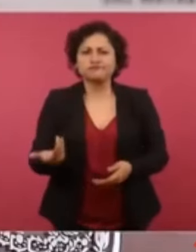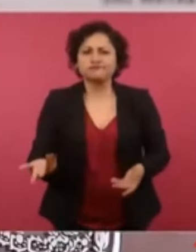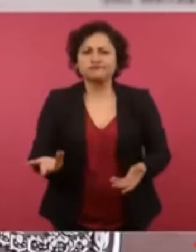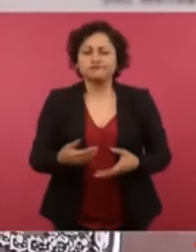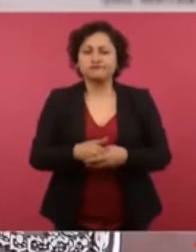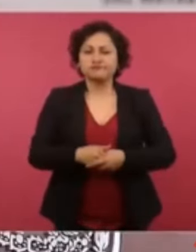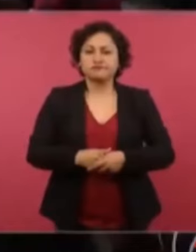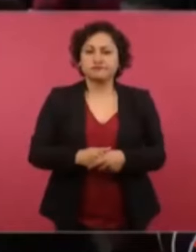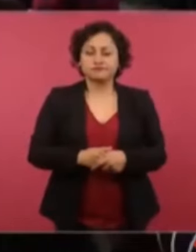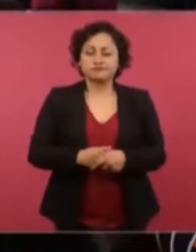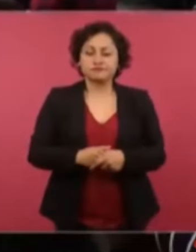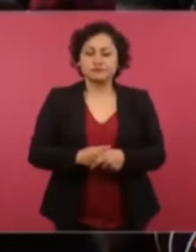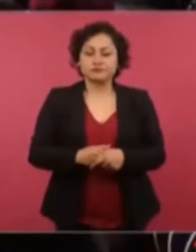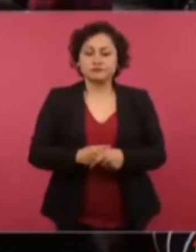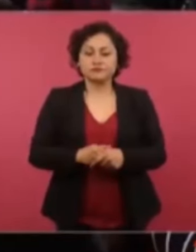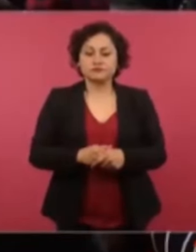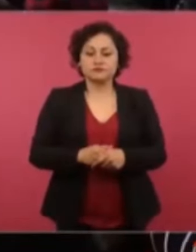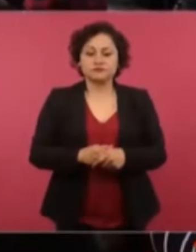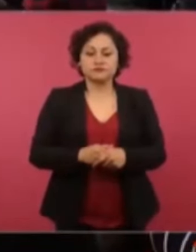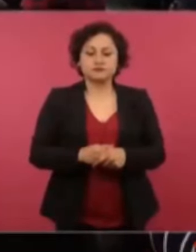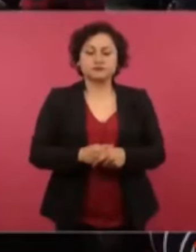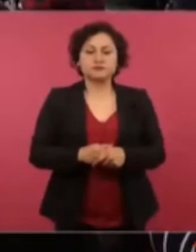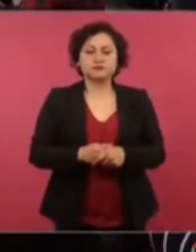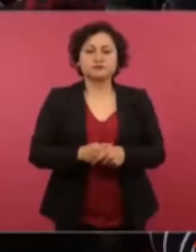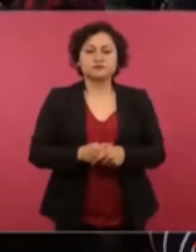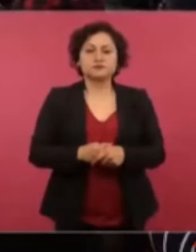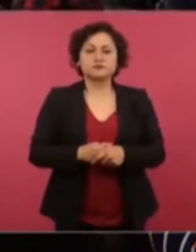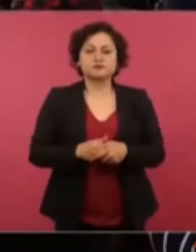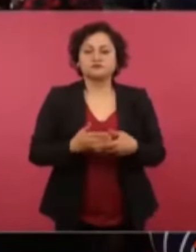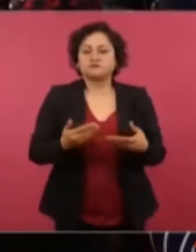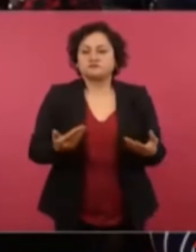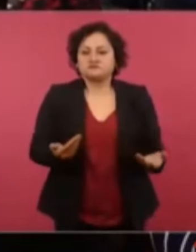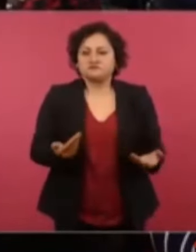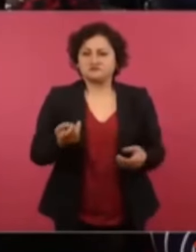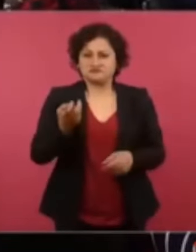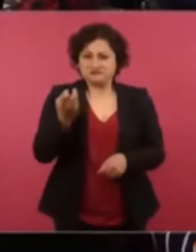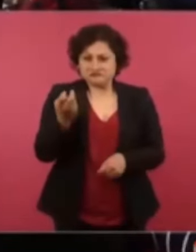y no ha tenido y no ni tendrá